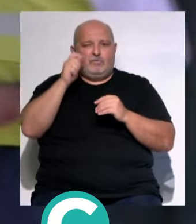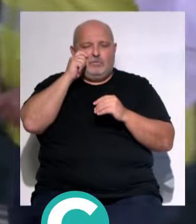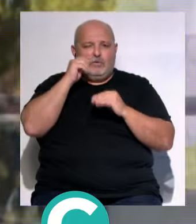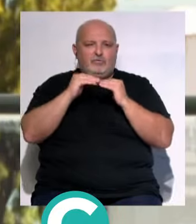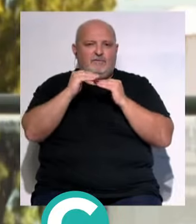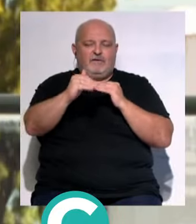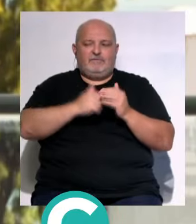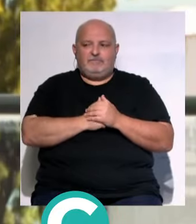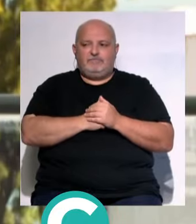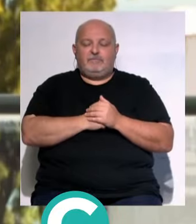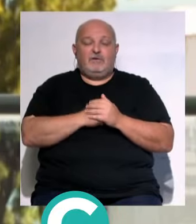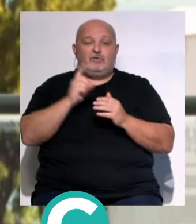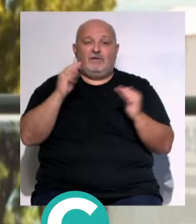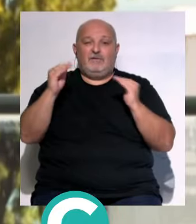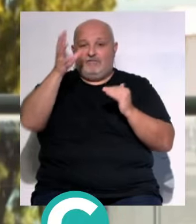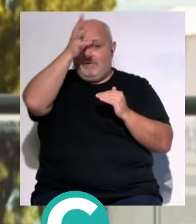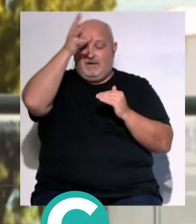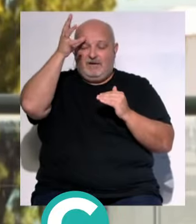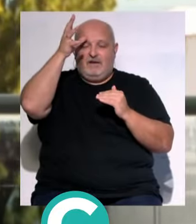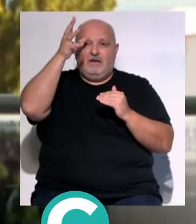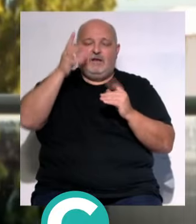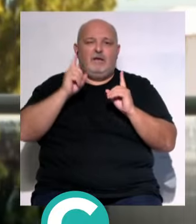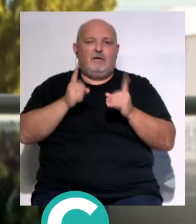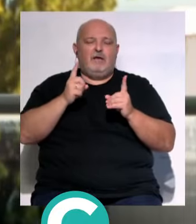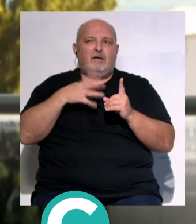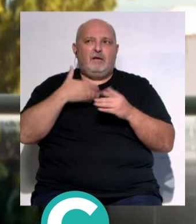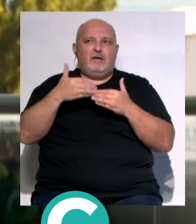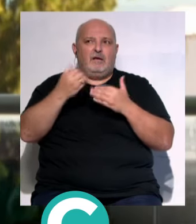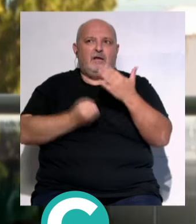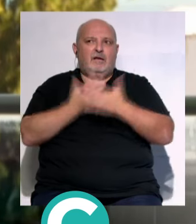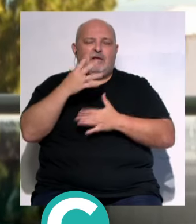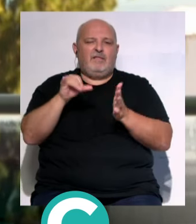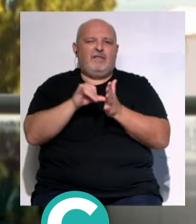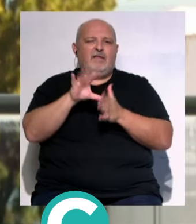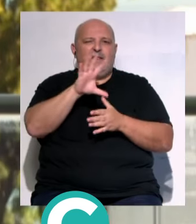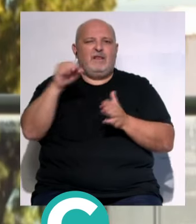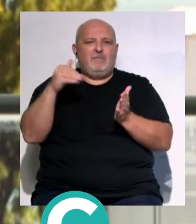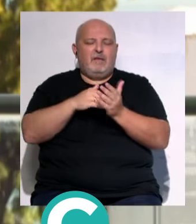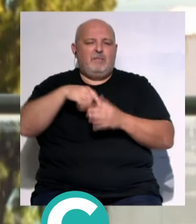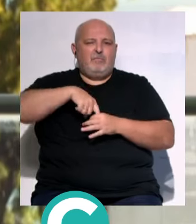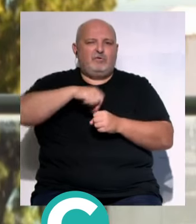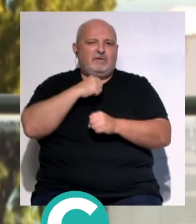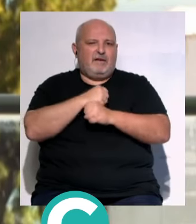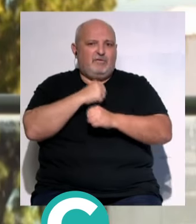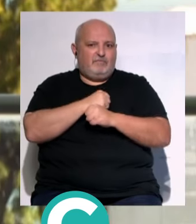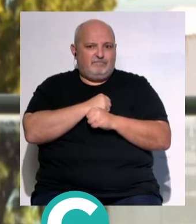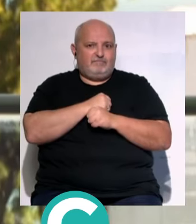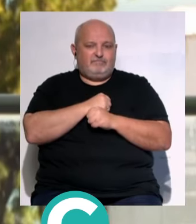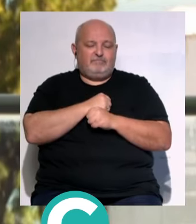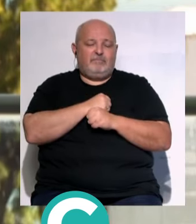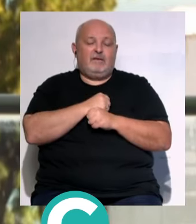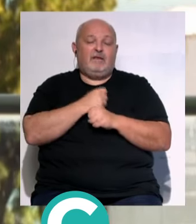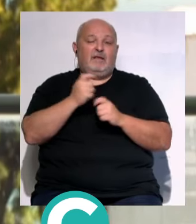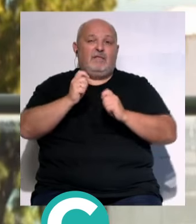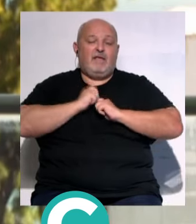sostenible. Solo este verano la previsión es que se puedan crear... ...cerca de 500.000 puestos de trabajo en Andalucía... ...y el